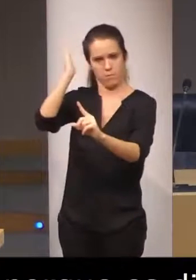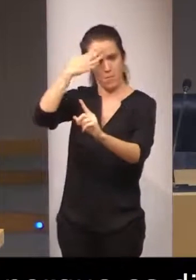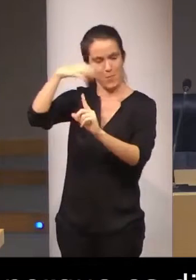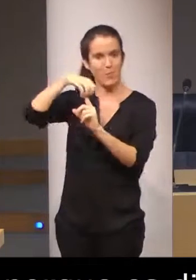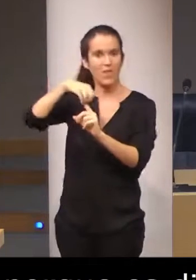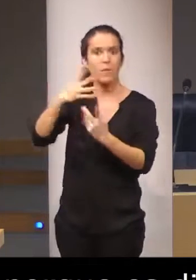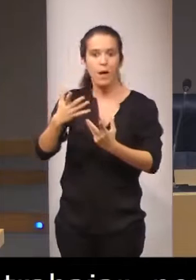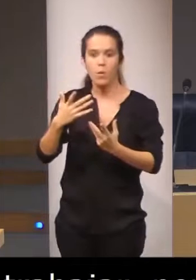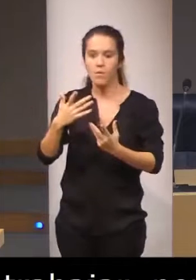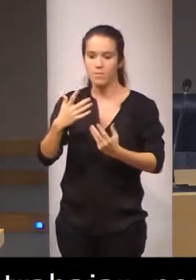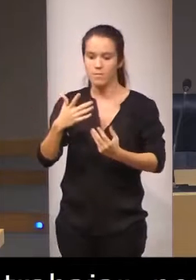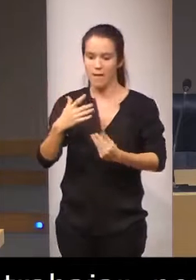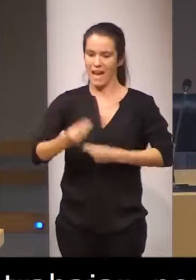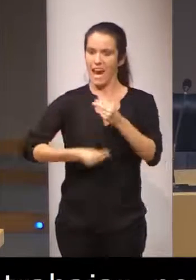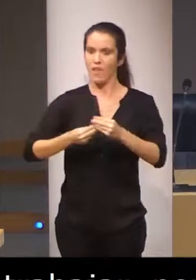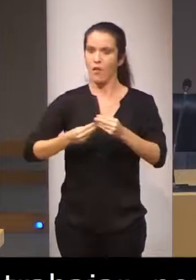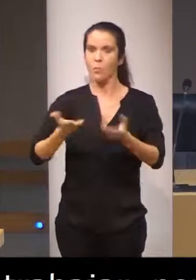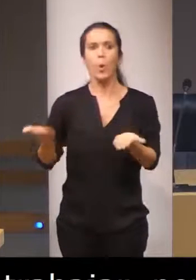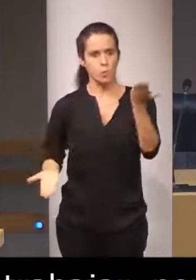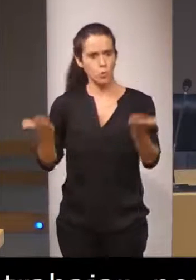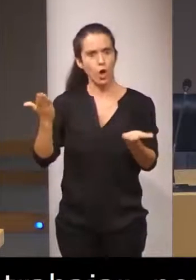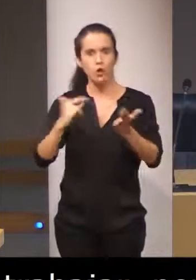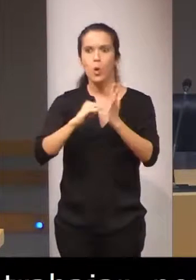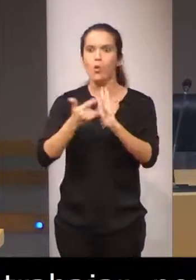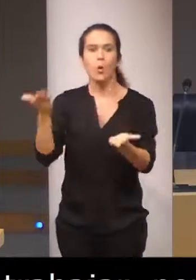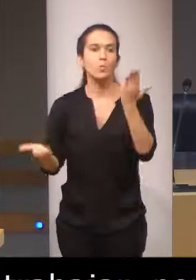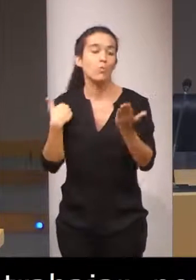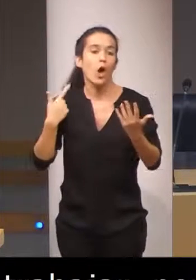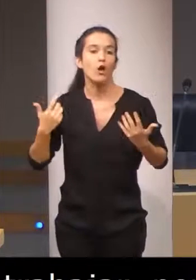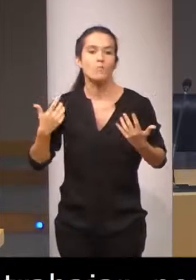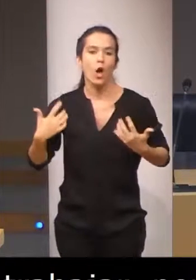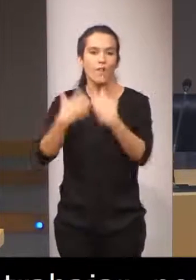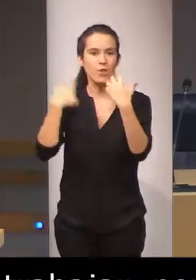justa o la solución justa a conflictos de intereses.